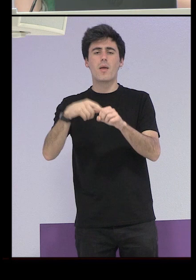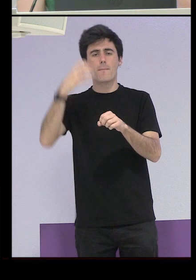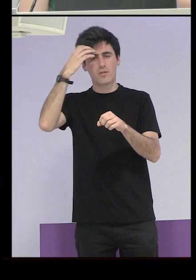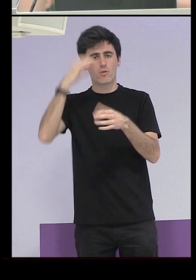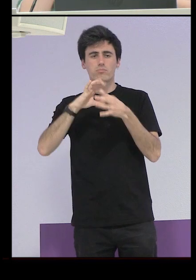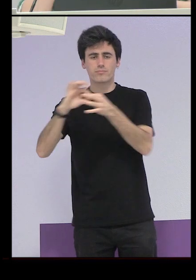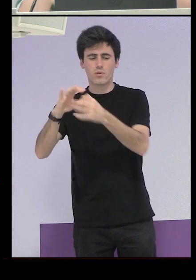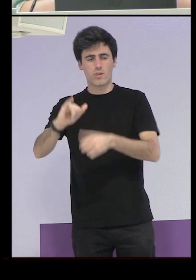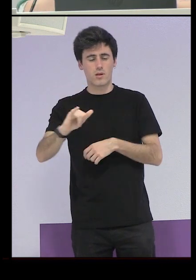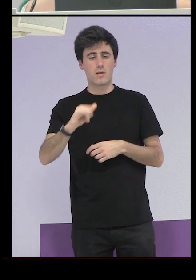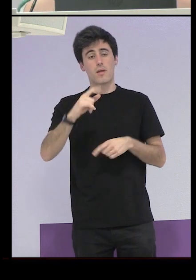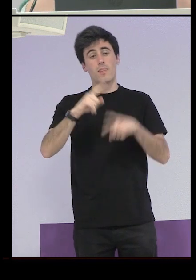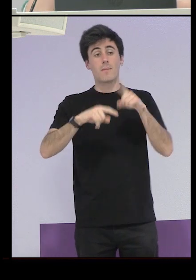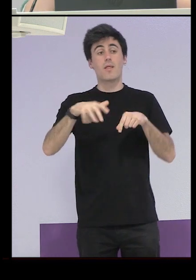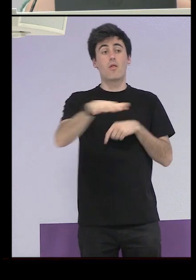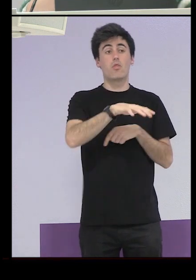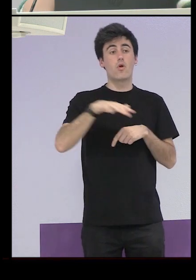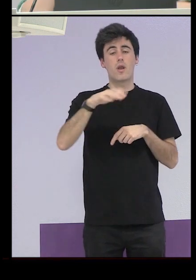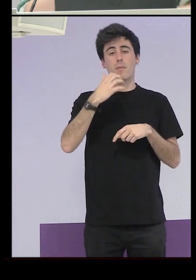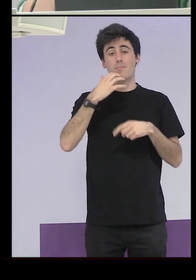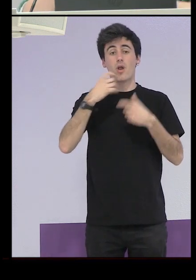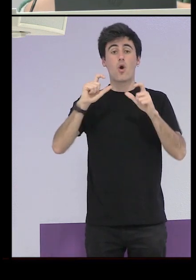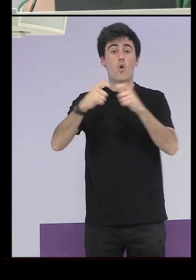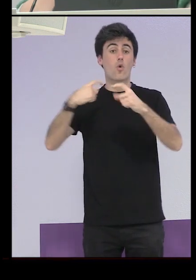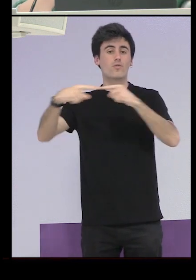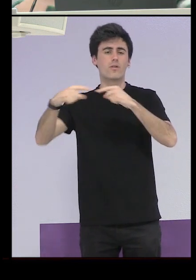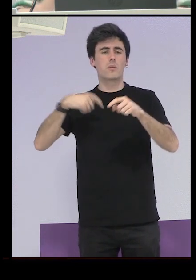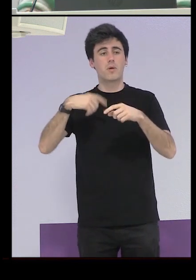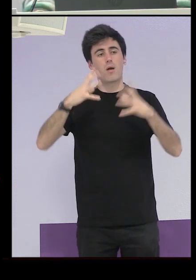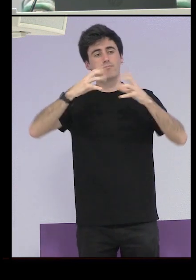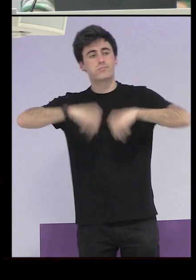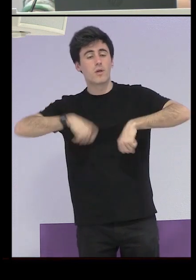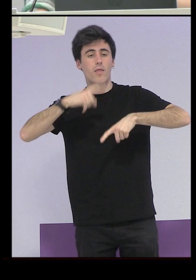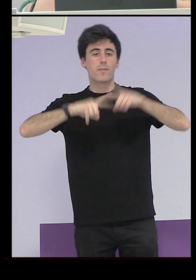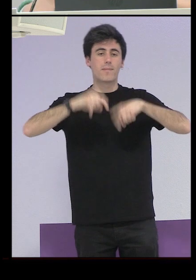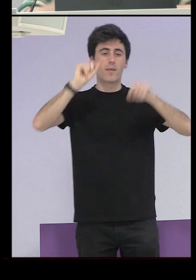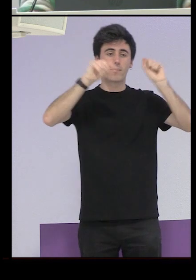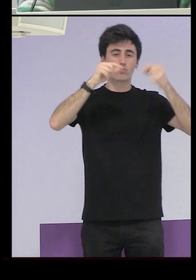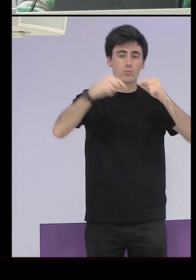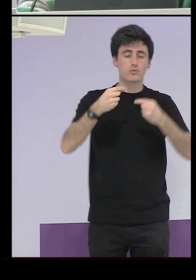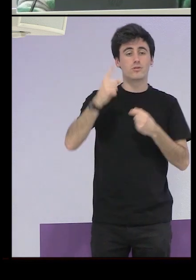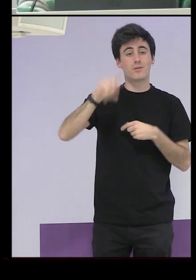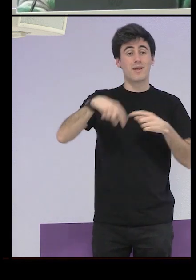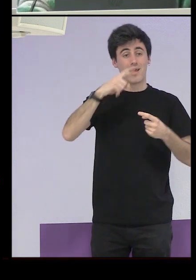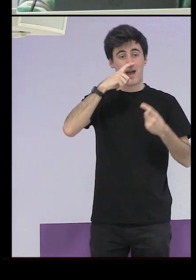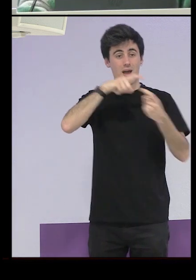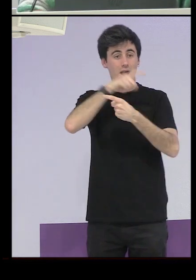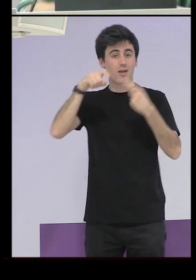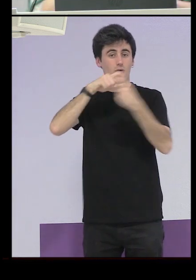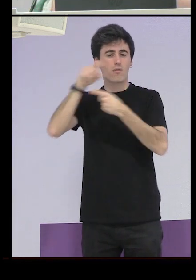esto funcionaba un poco en cada sitio según lo acordaban las juntas según se organizaban el presupuesto y cada año también iba